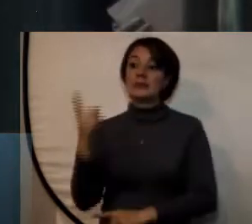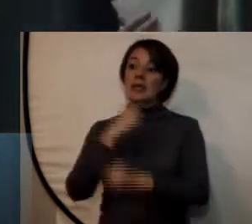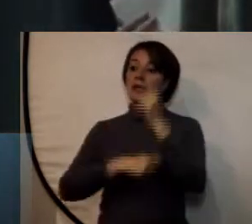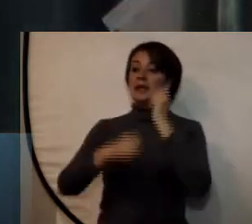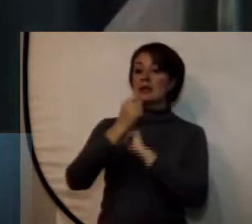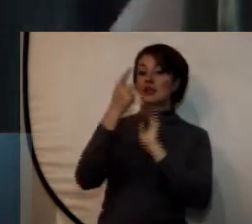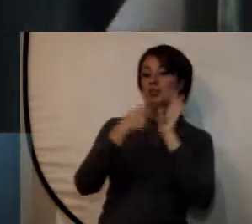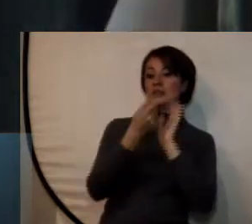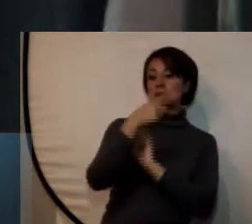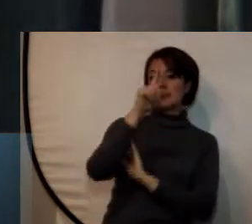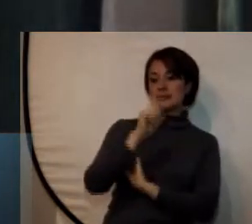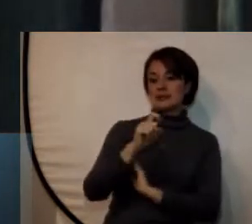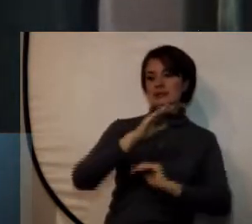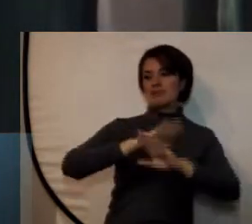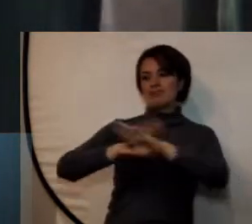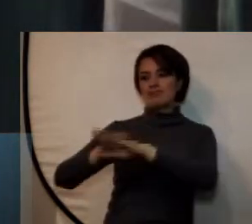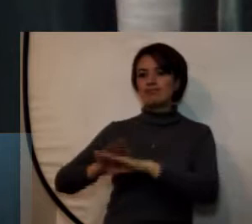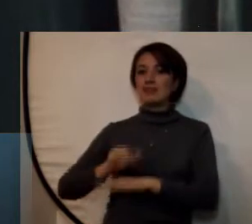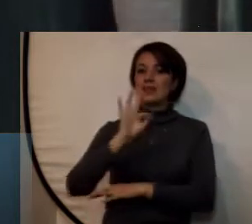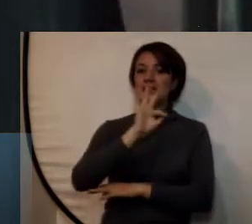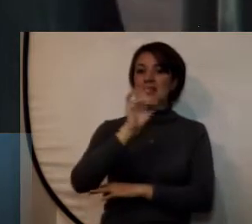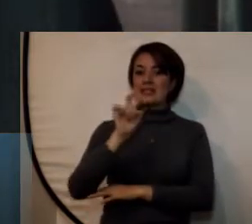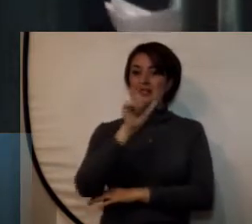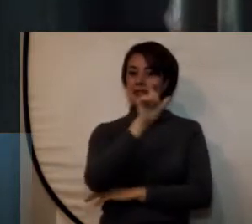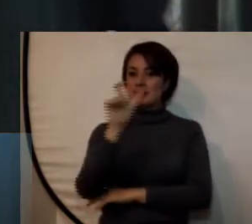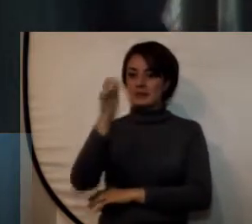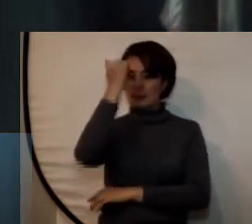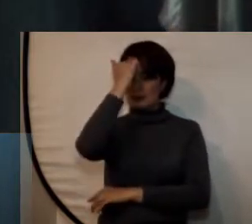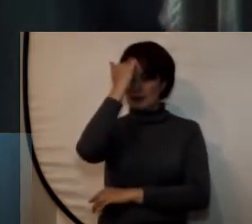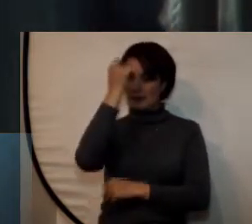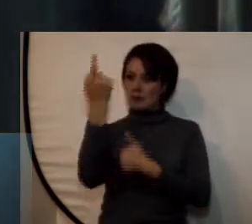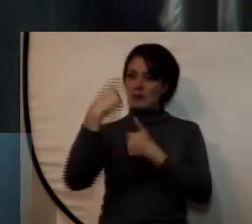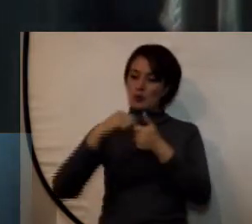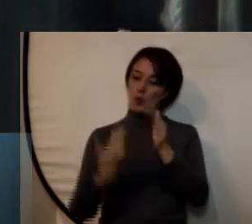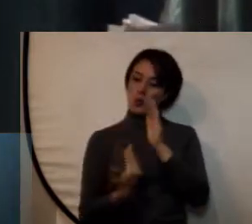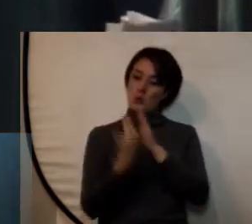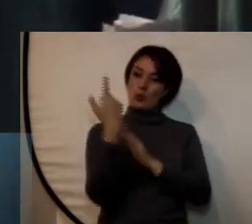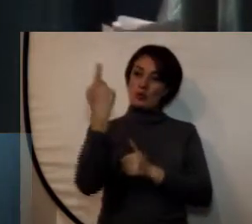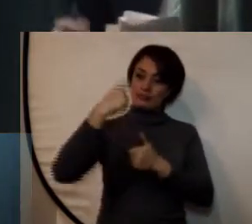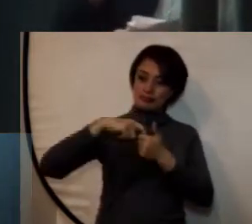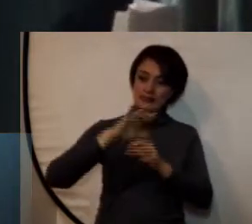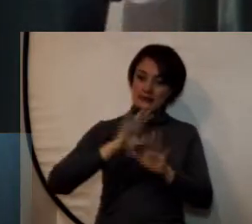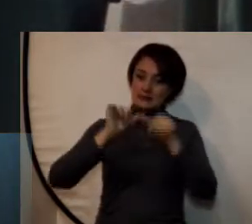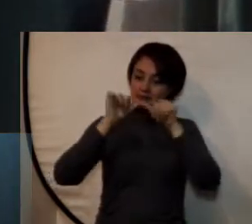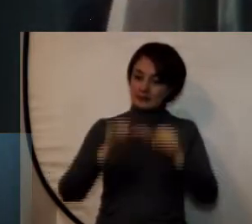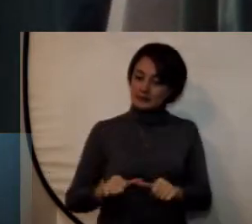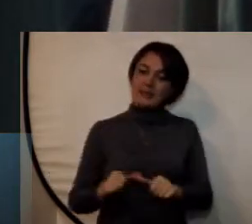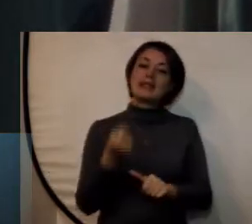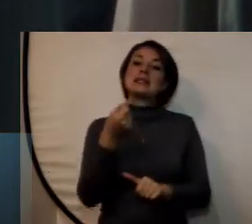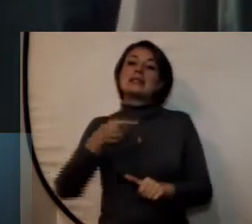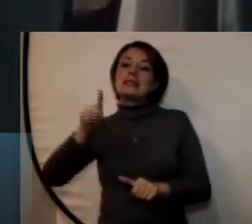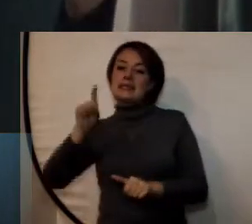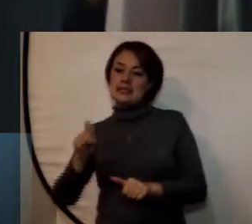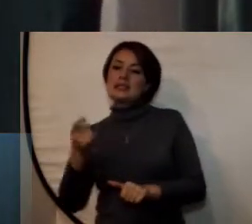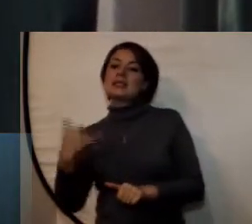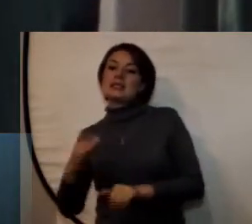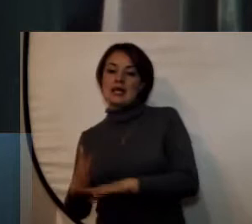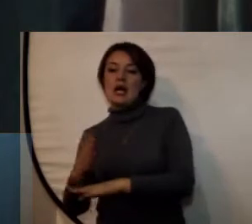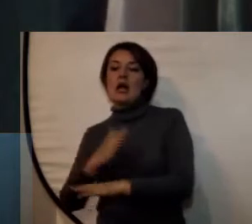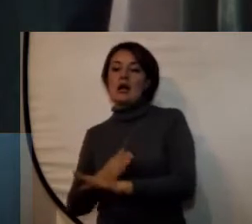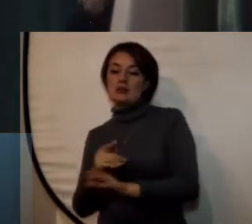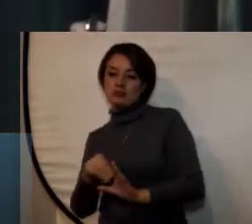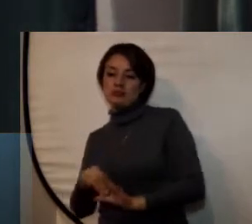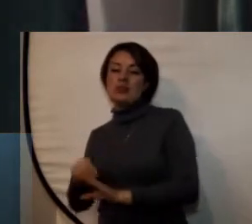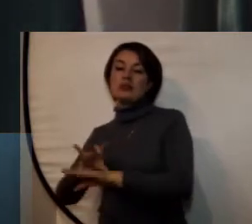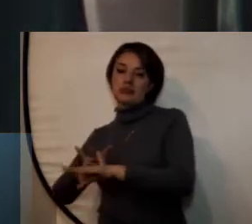2016 de los 36 docentes que se vincularon nuevos a la universidad de planta 16 ya venían con título